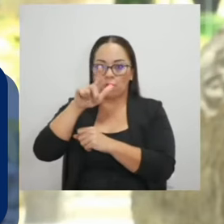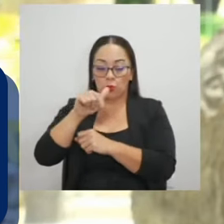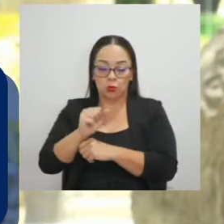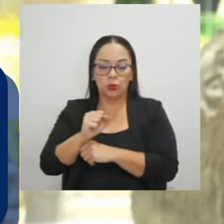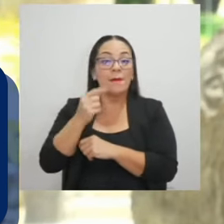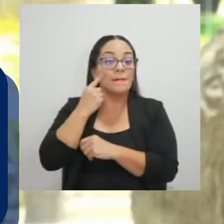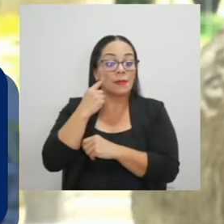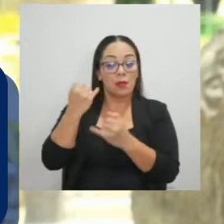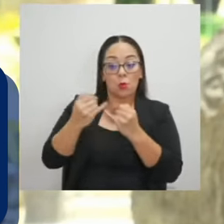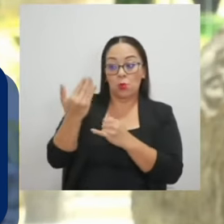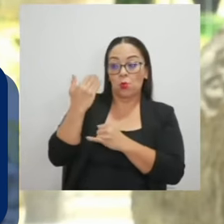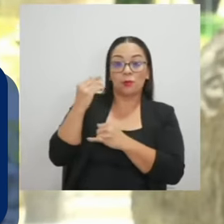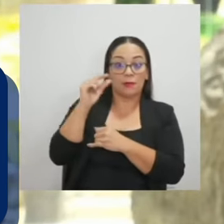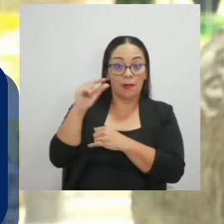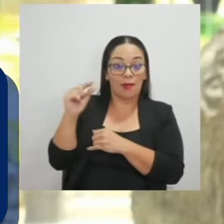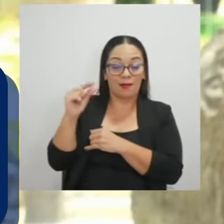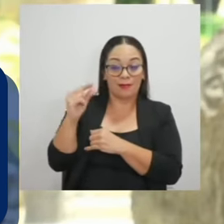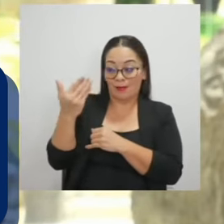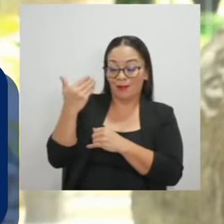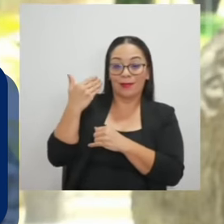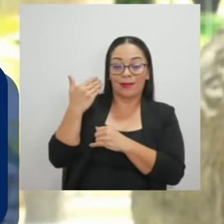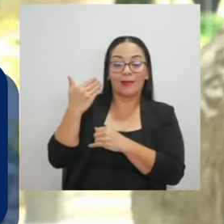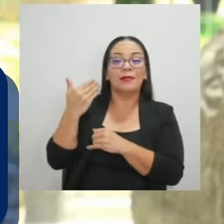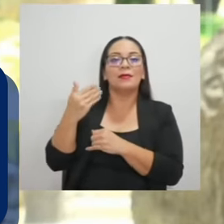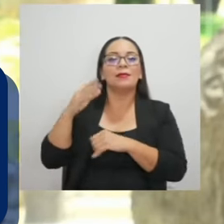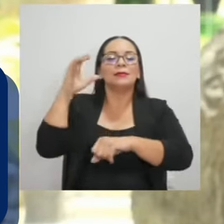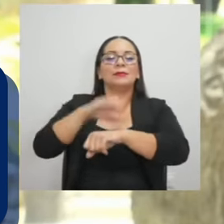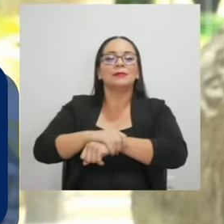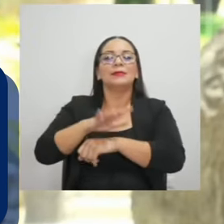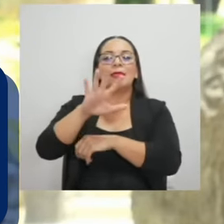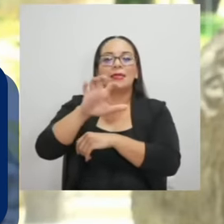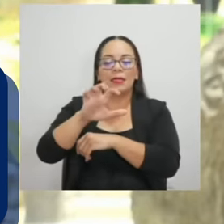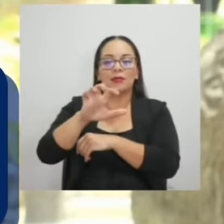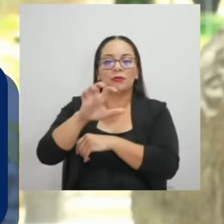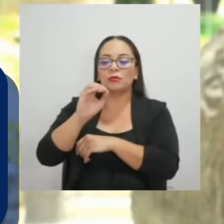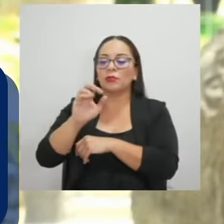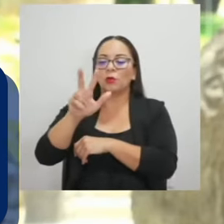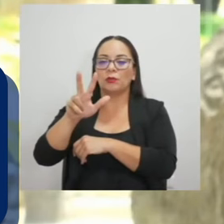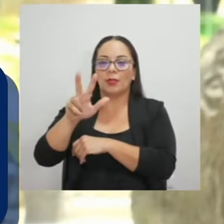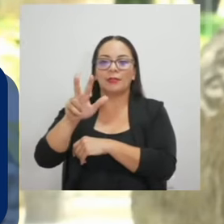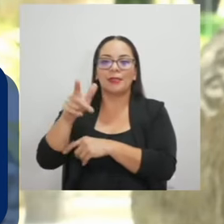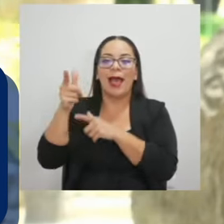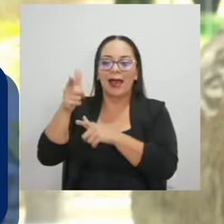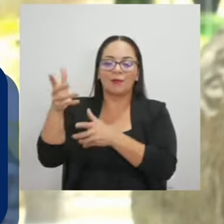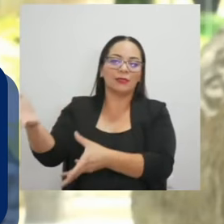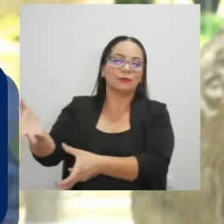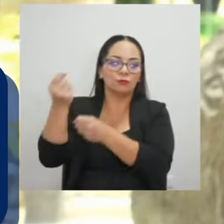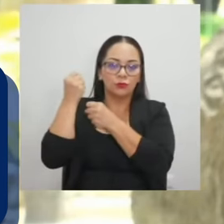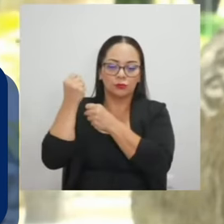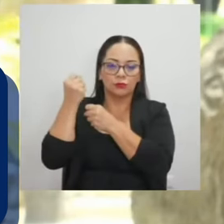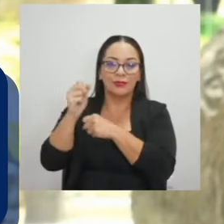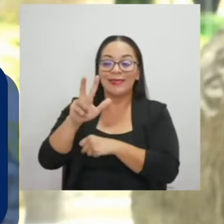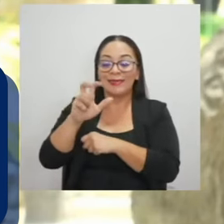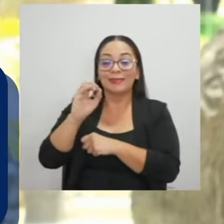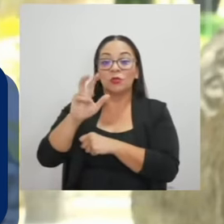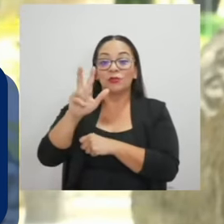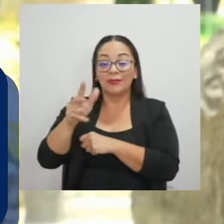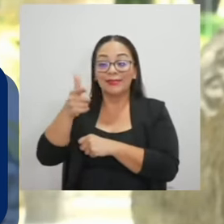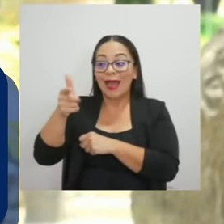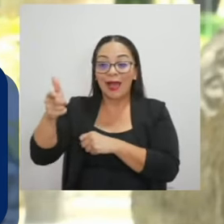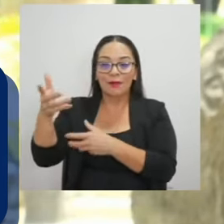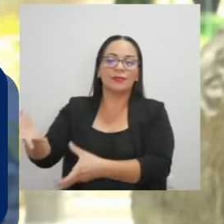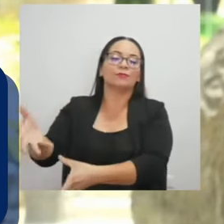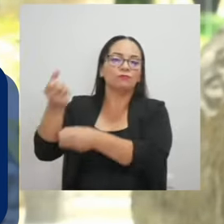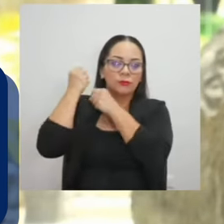semana, se han detenido 503 armas, 503 armas de fuego que le han sido